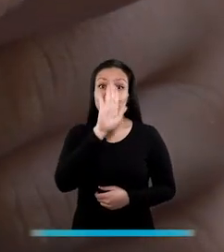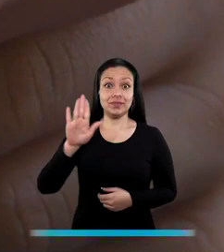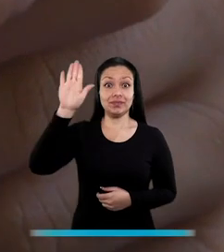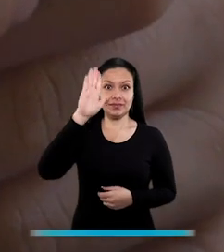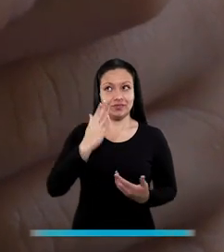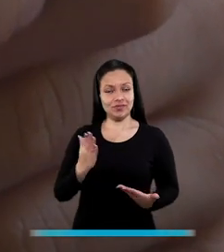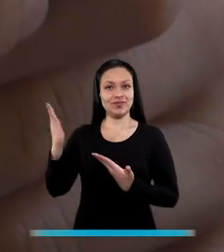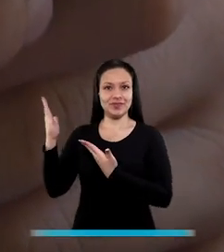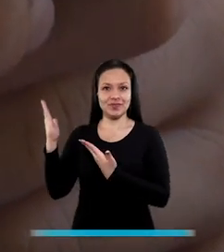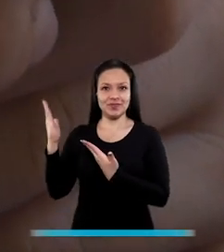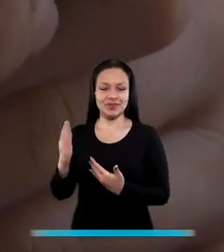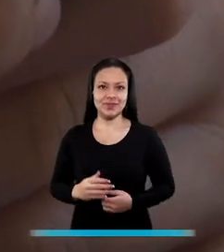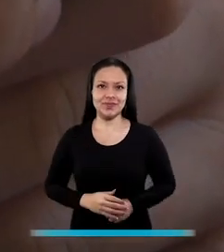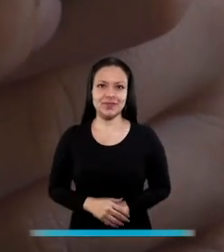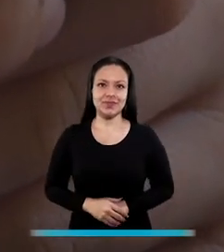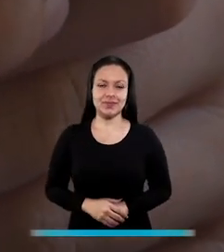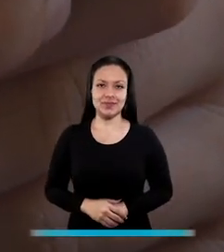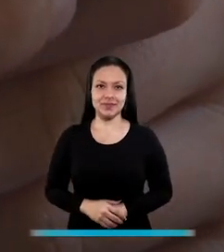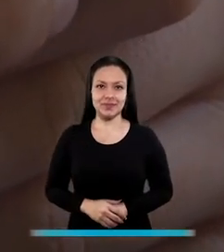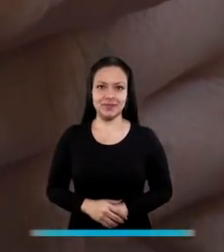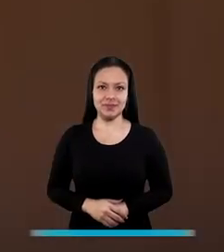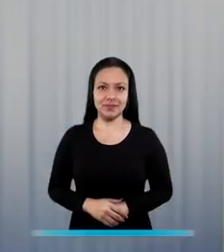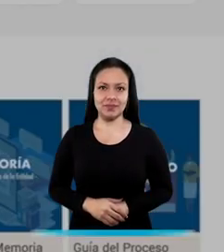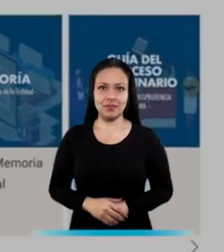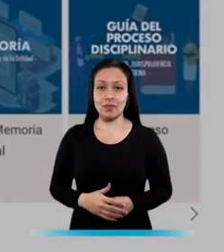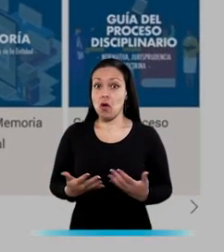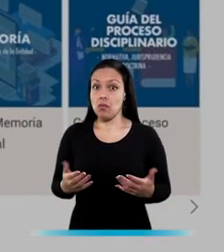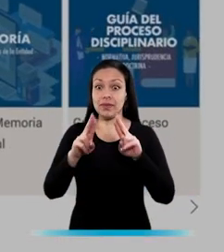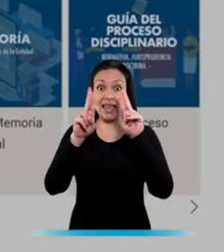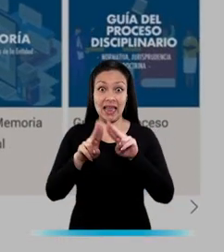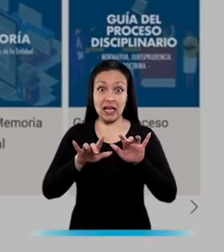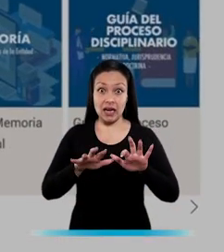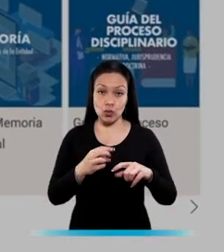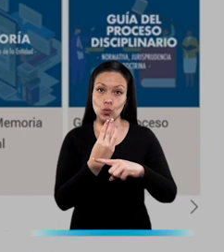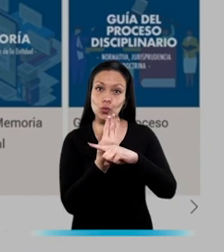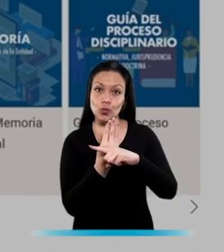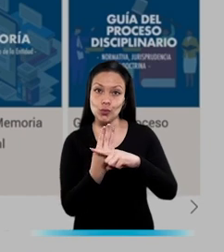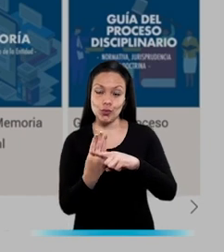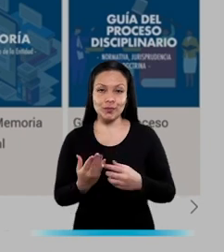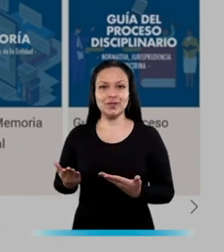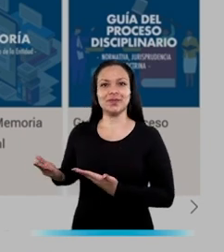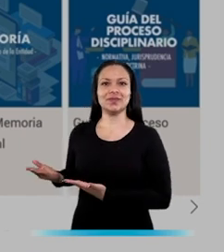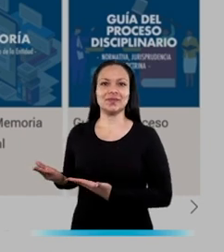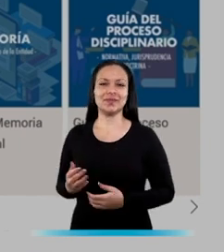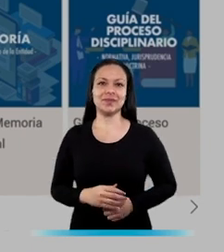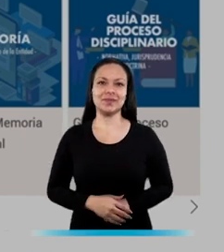nacional 018-940-808 o en nuestra sede electrónica en www